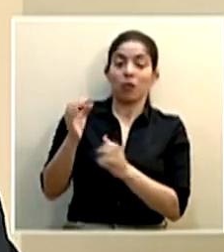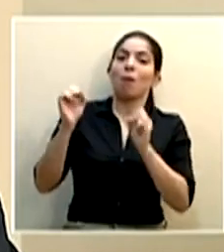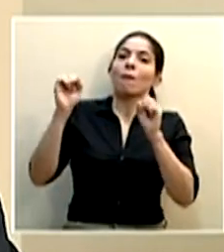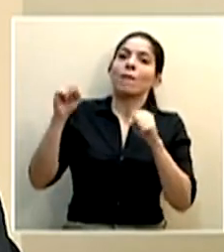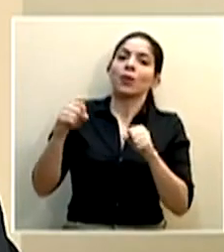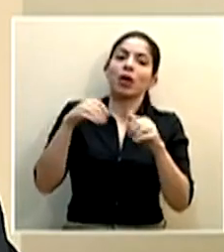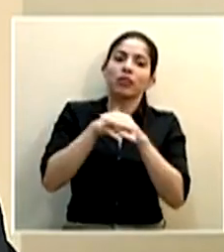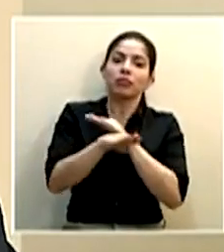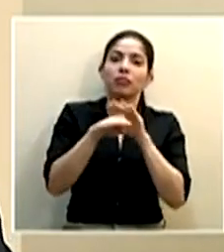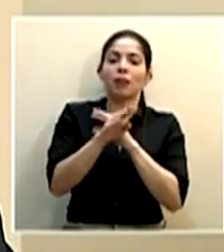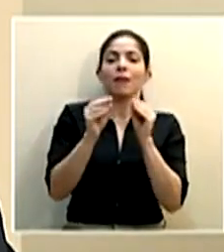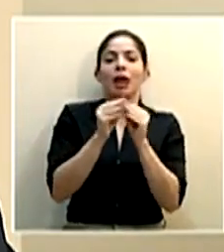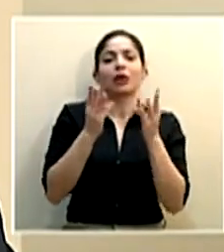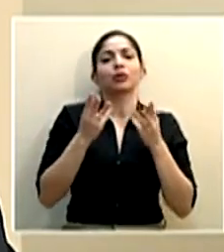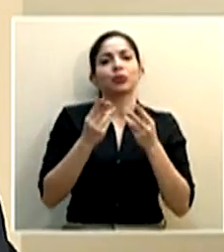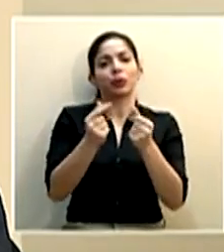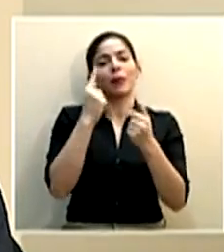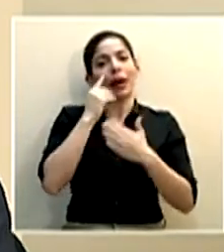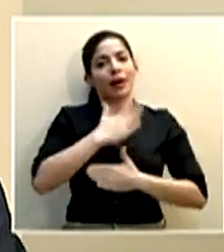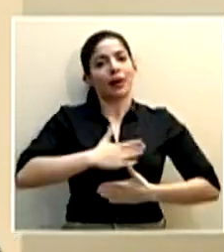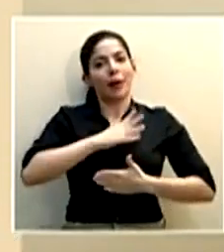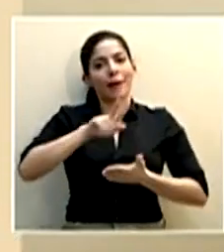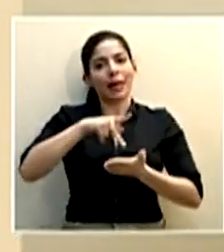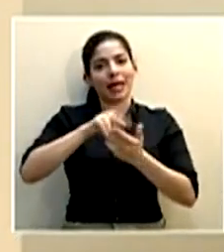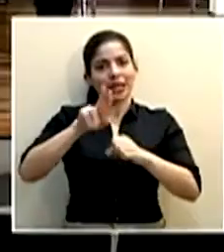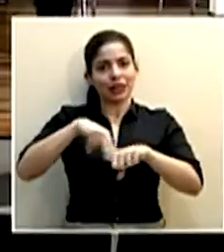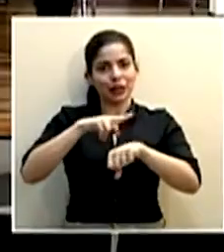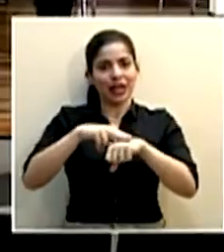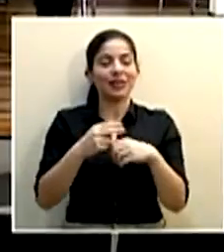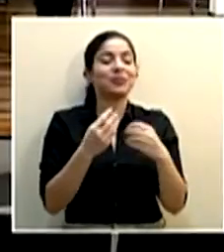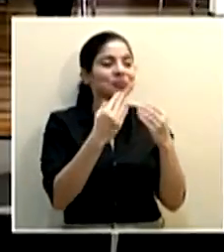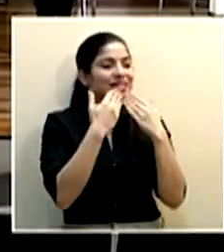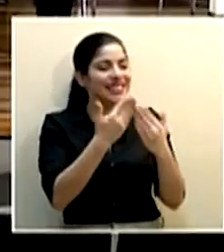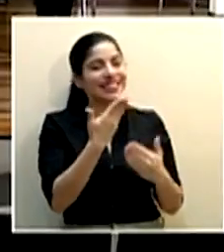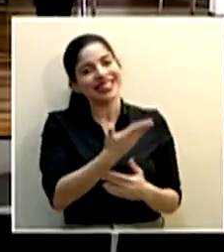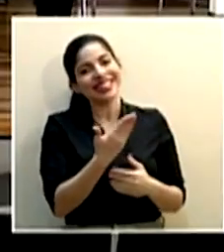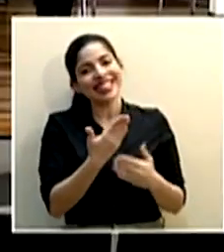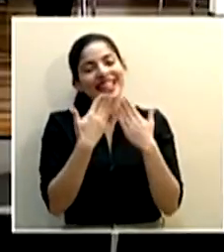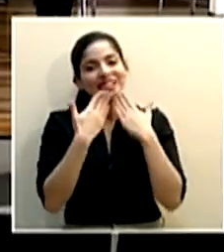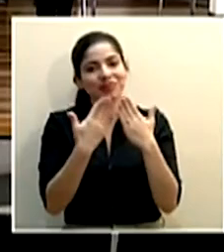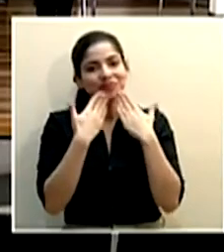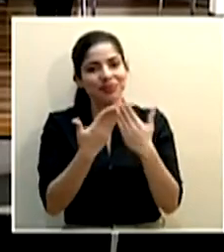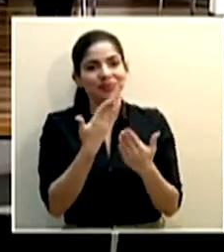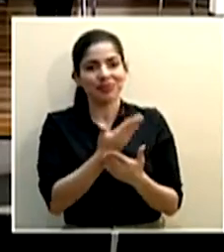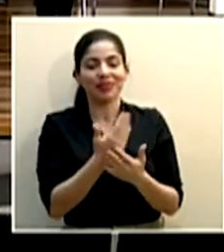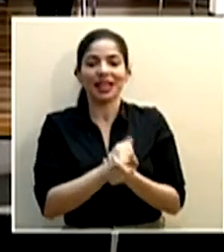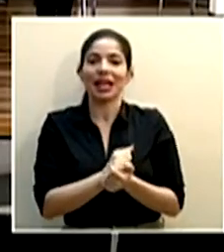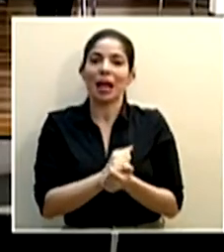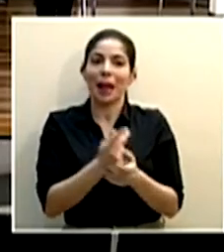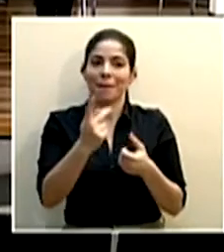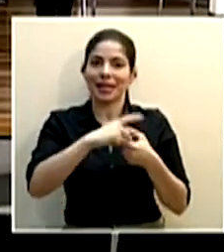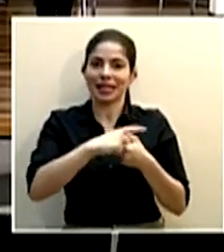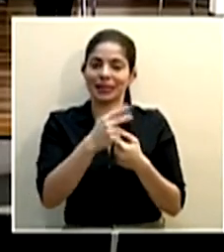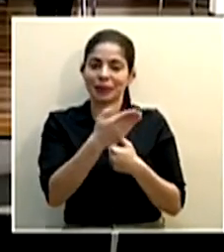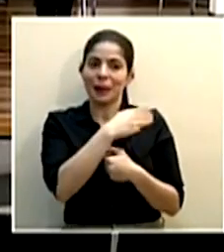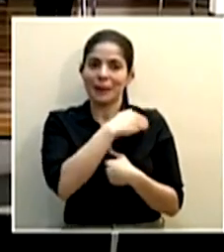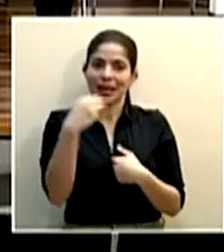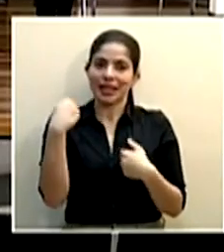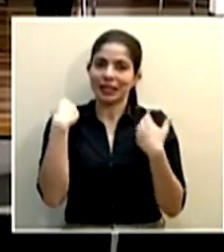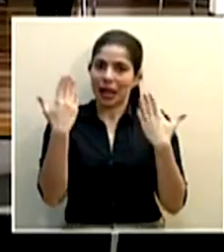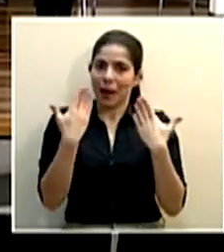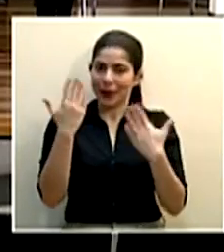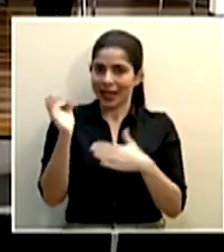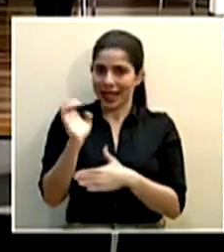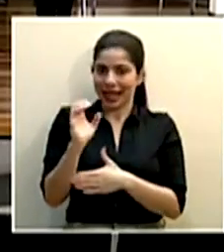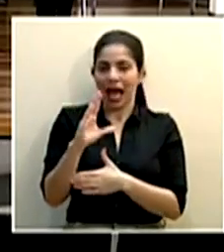un ingreso fluido y un disfrute de los parques nacionales muchas gracias agradecemos de antemano la participación del ministro de ambiente